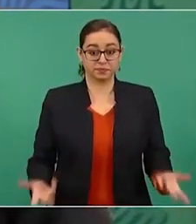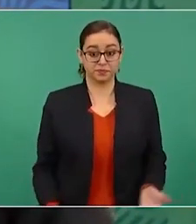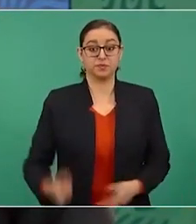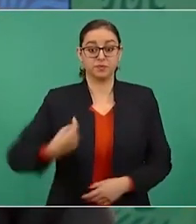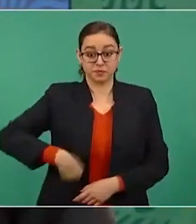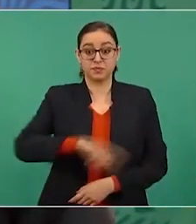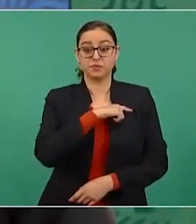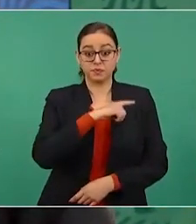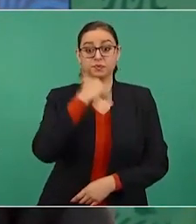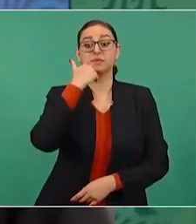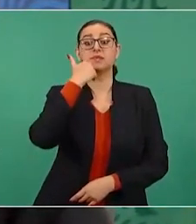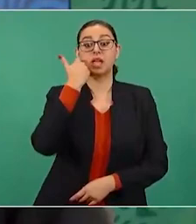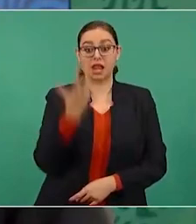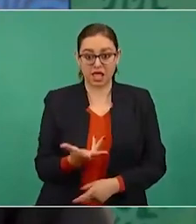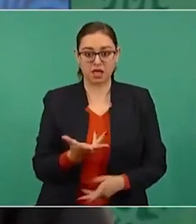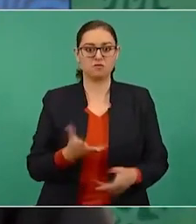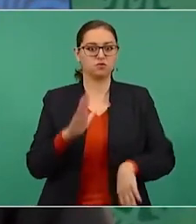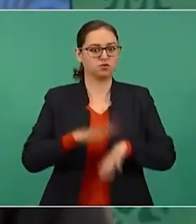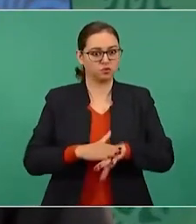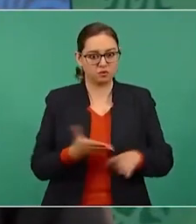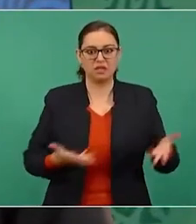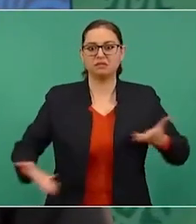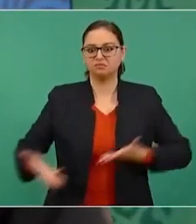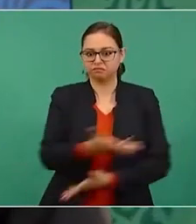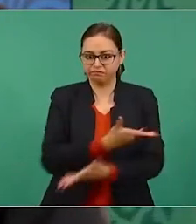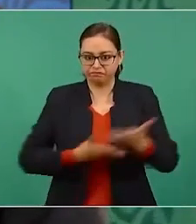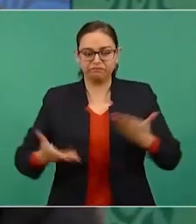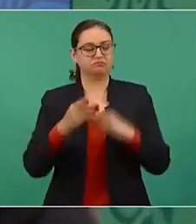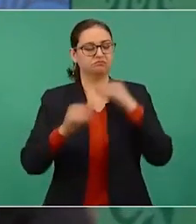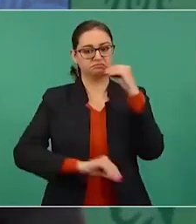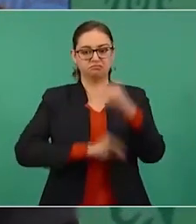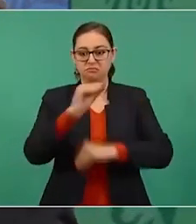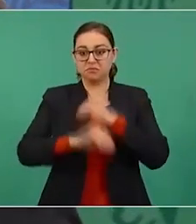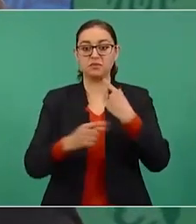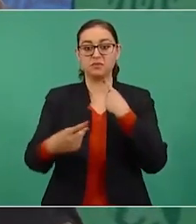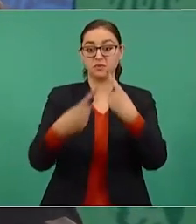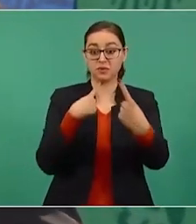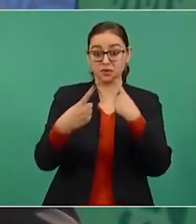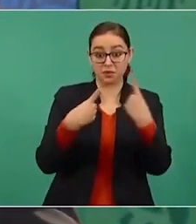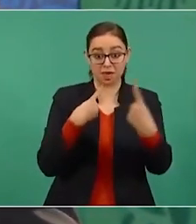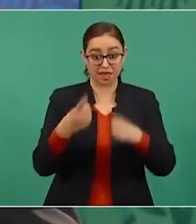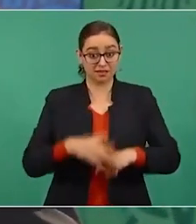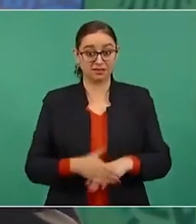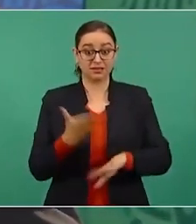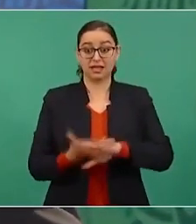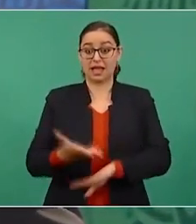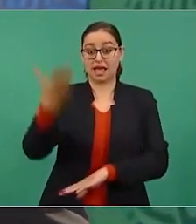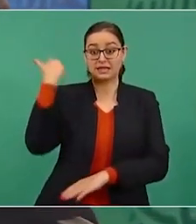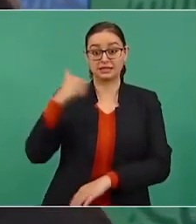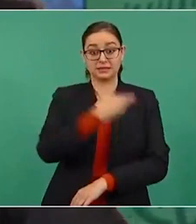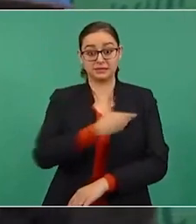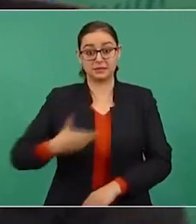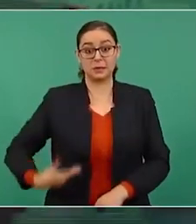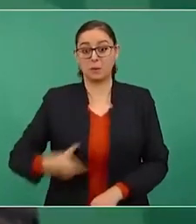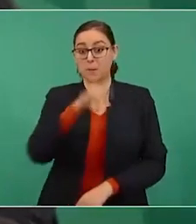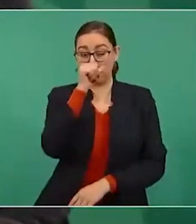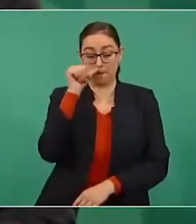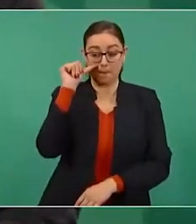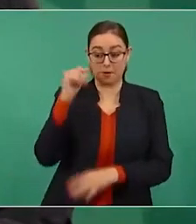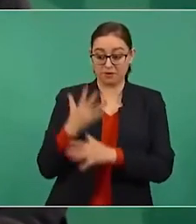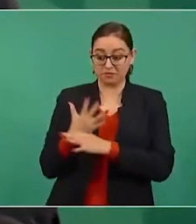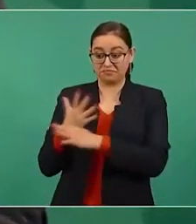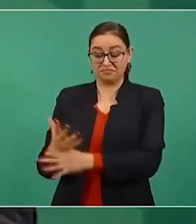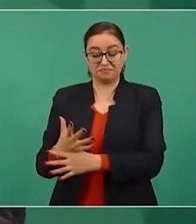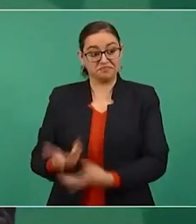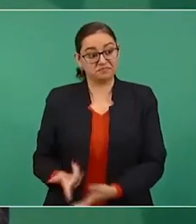debate, porque, como decía Juárez, sostenemos que el triunfo de la